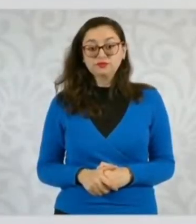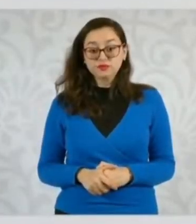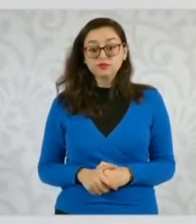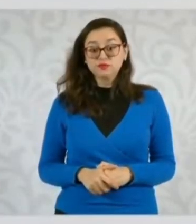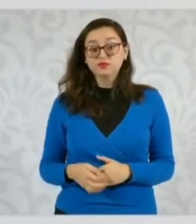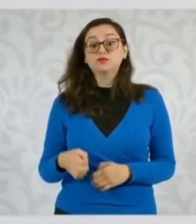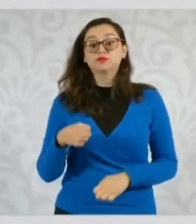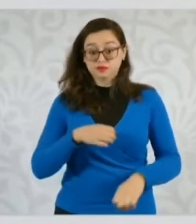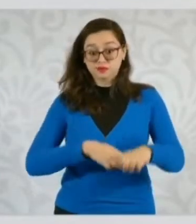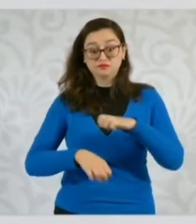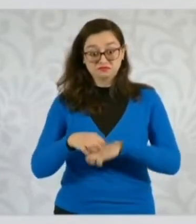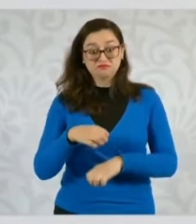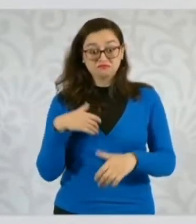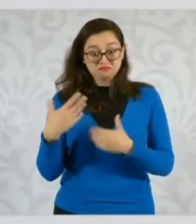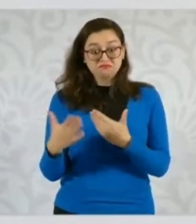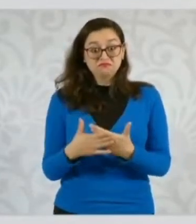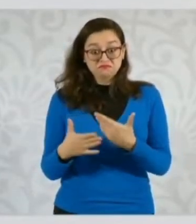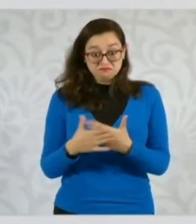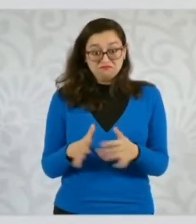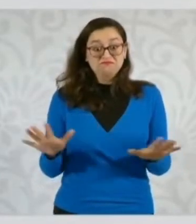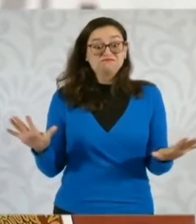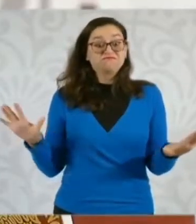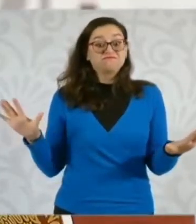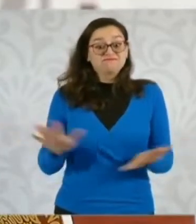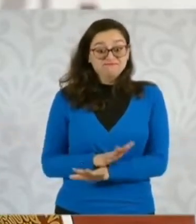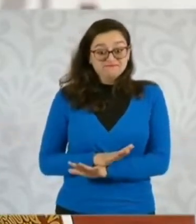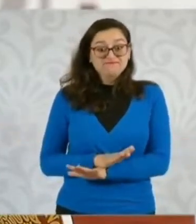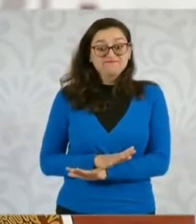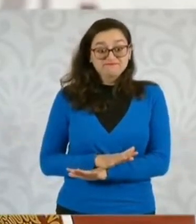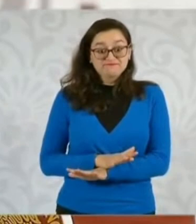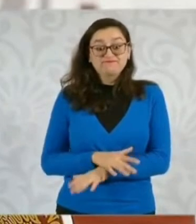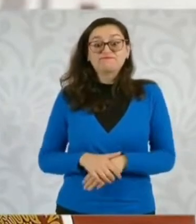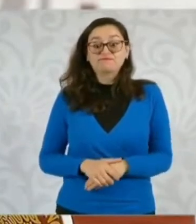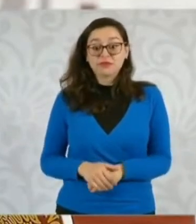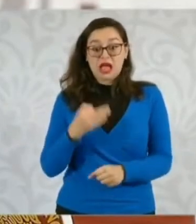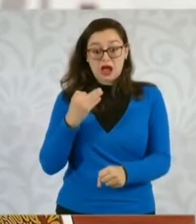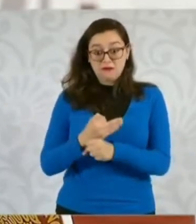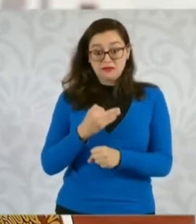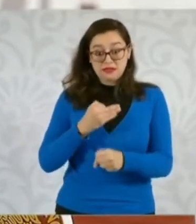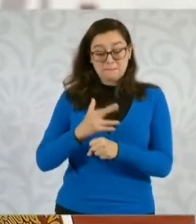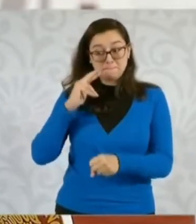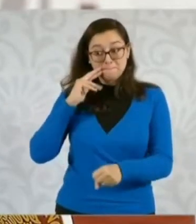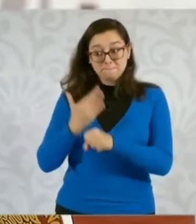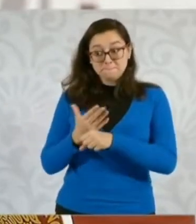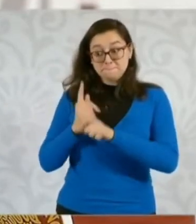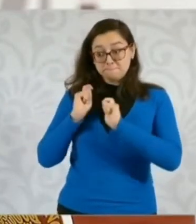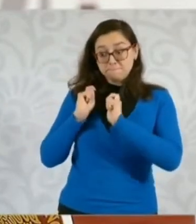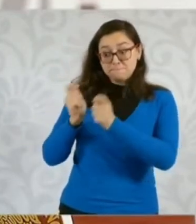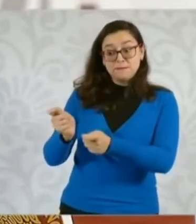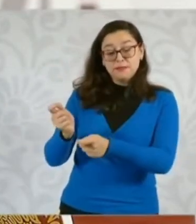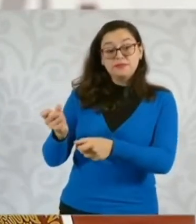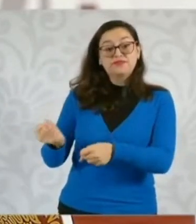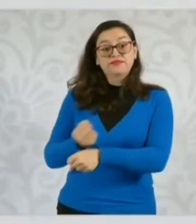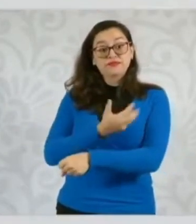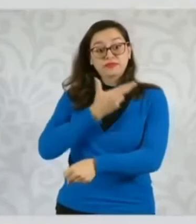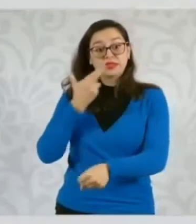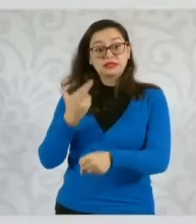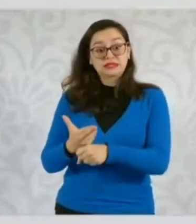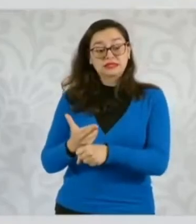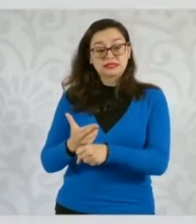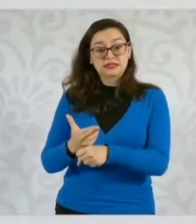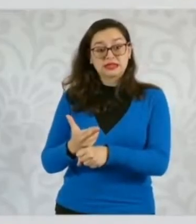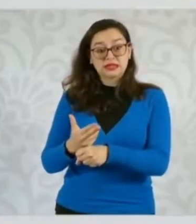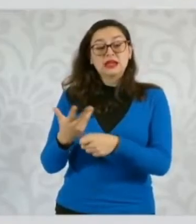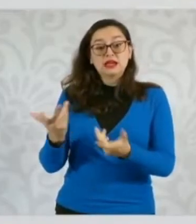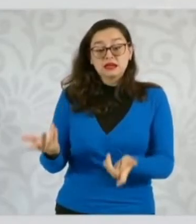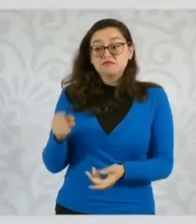los consulados, esa es la principal función del canciller, está trabajando